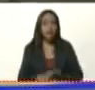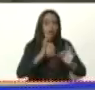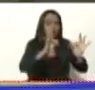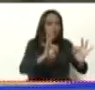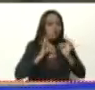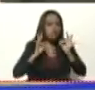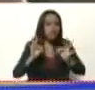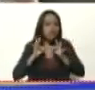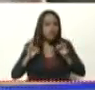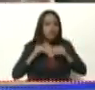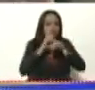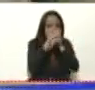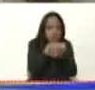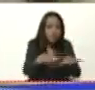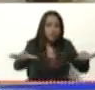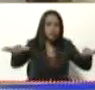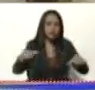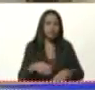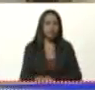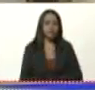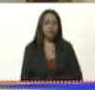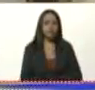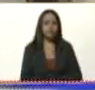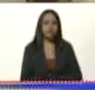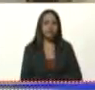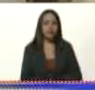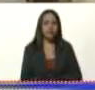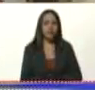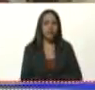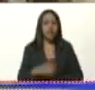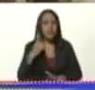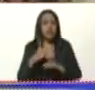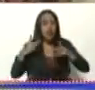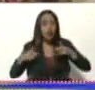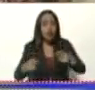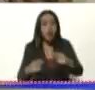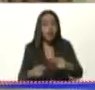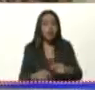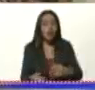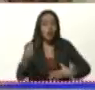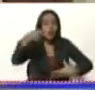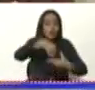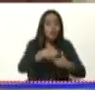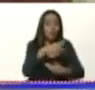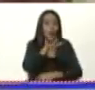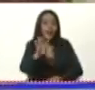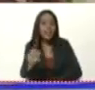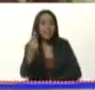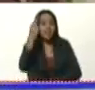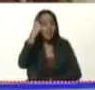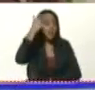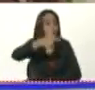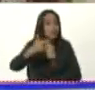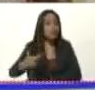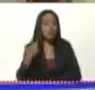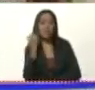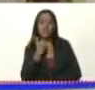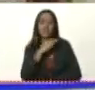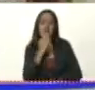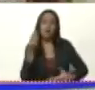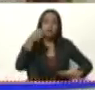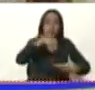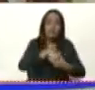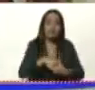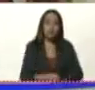de expansión. Eso solo se corta con cuarentena de todas las personas involucradas, con